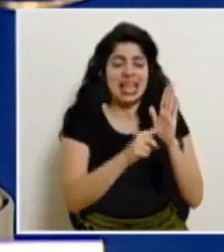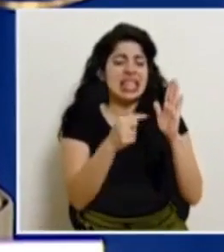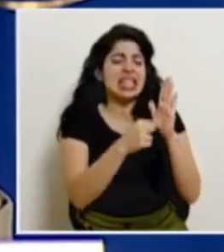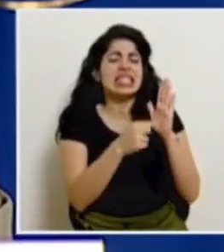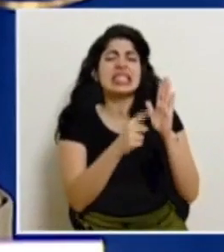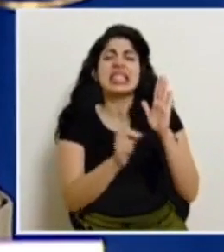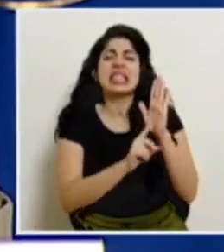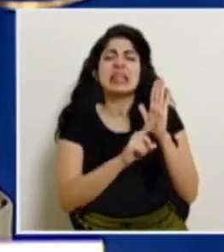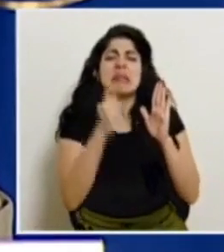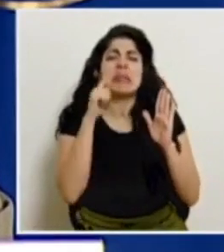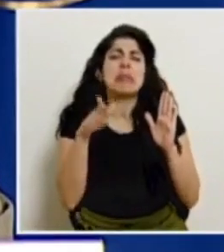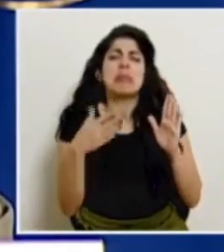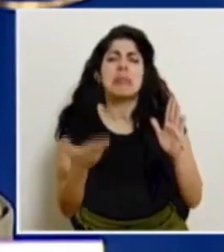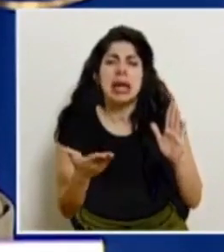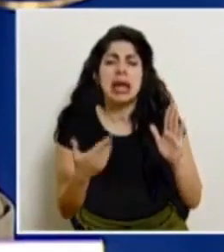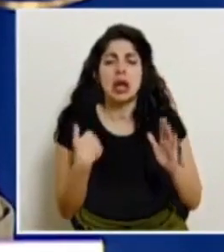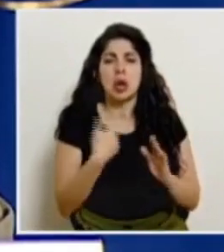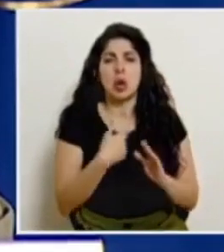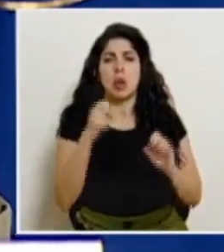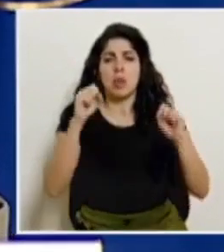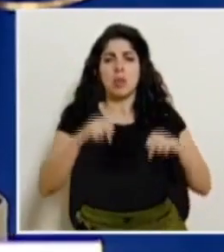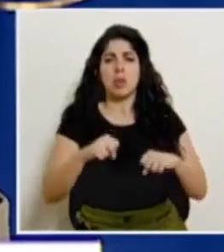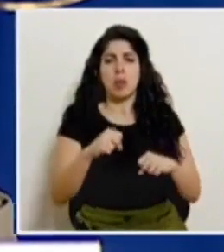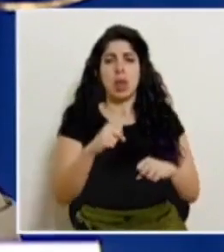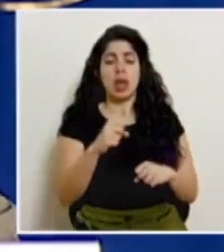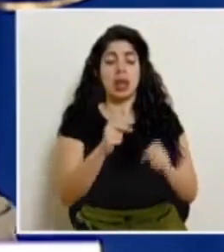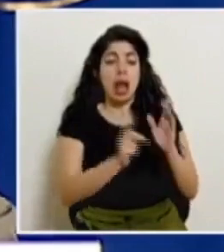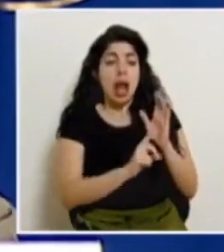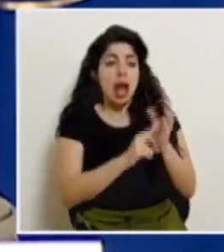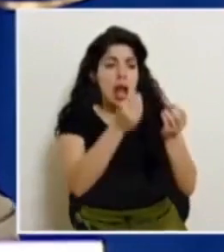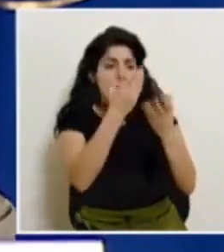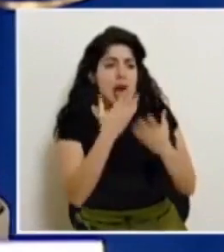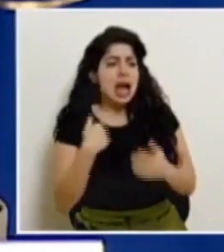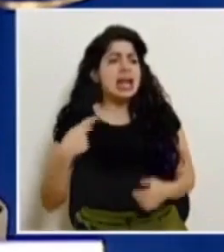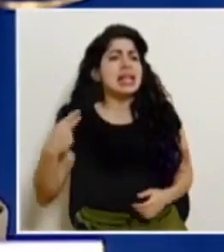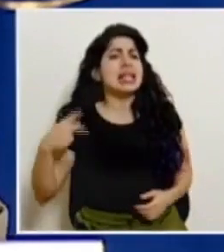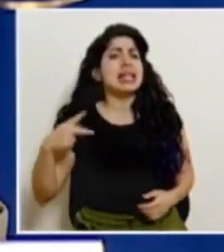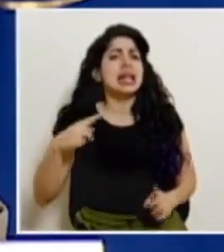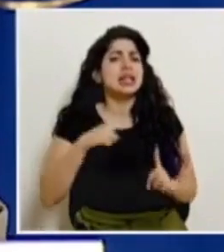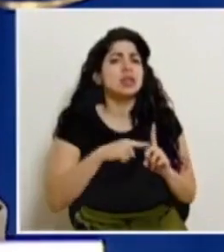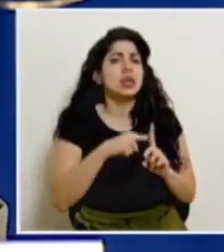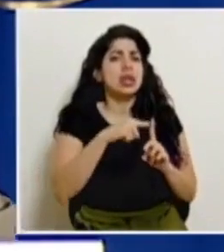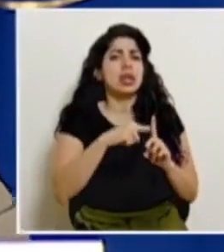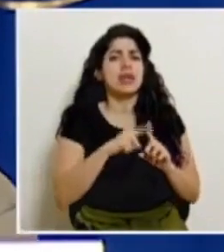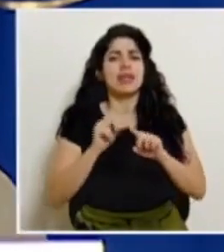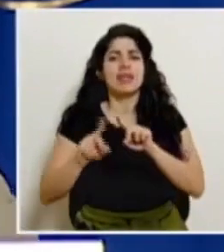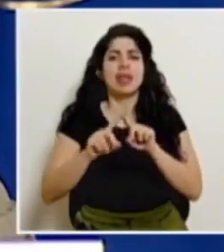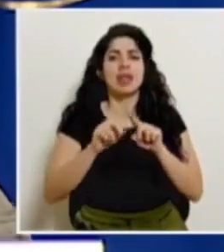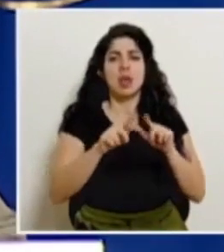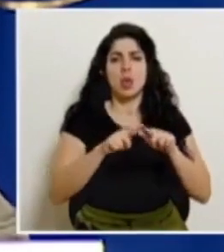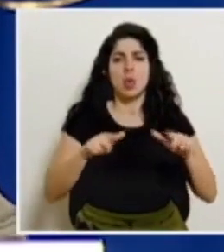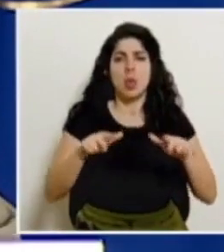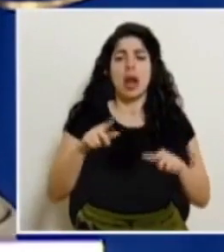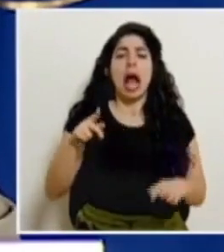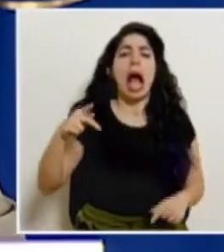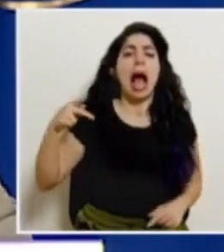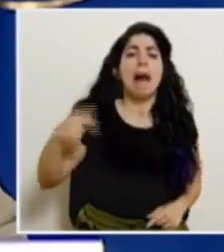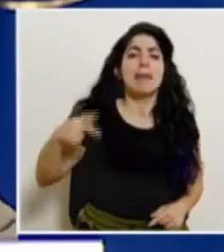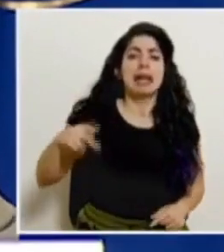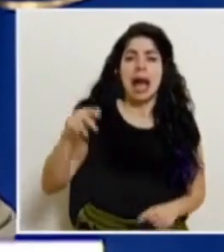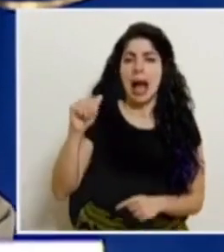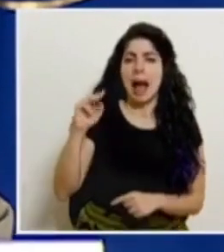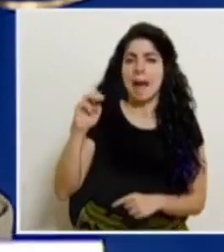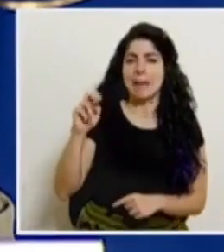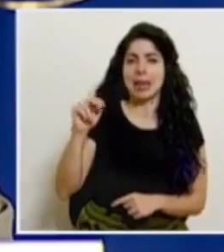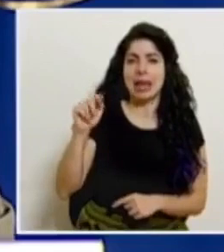medida principal que podamos identificar los factores de riesgo a los que estamos expuestos en los diferentes territorios, cuál es el grado de amenaza que tenemos y